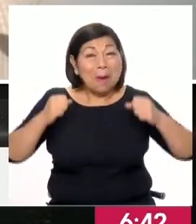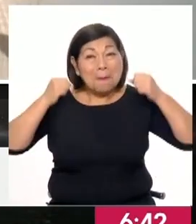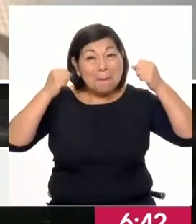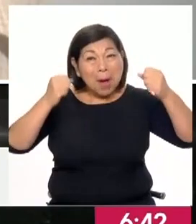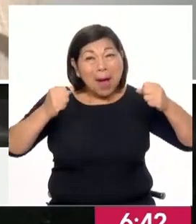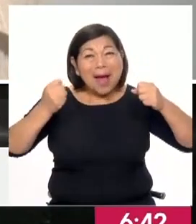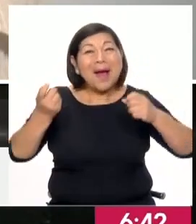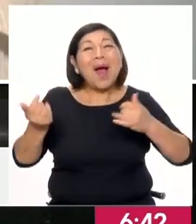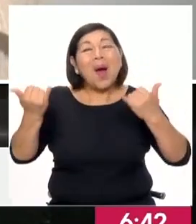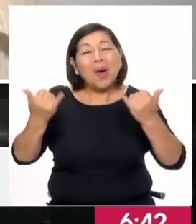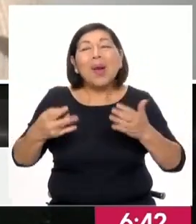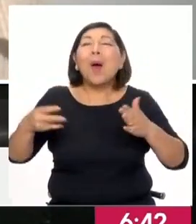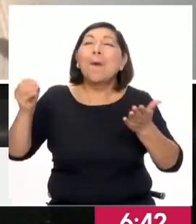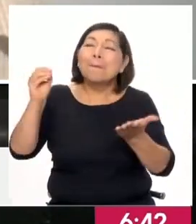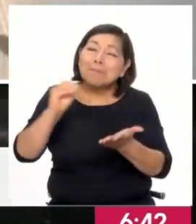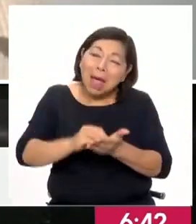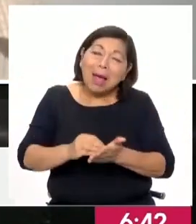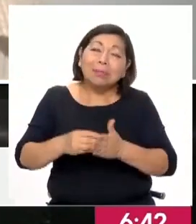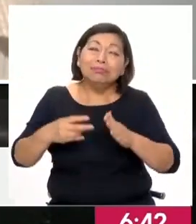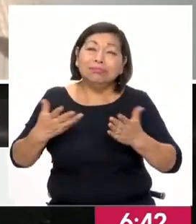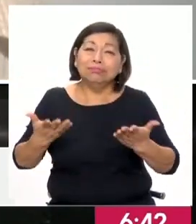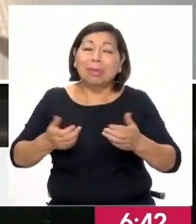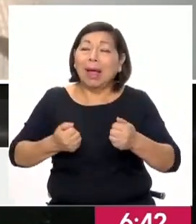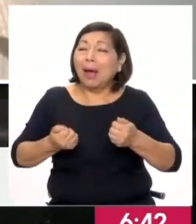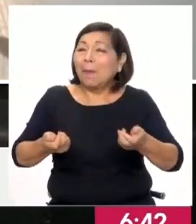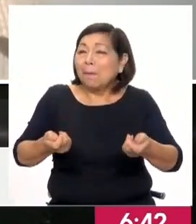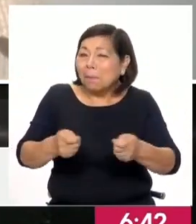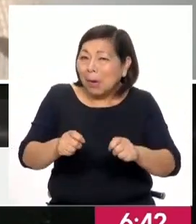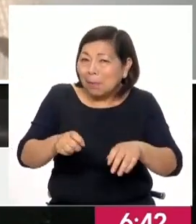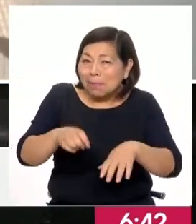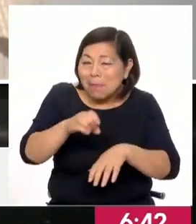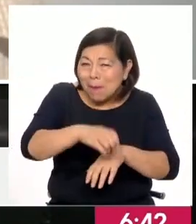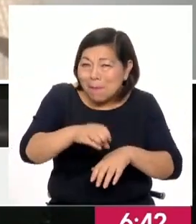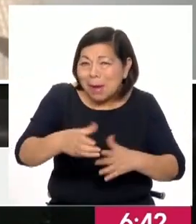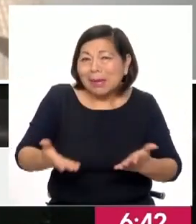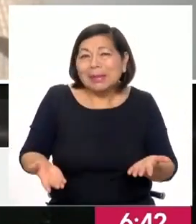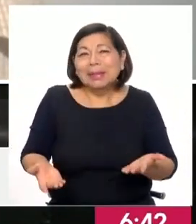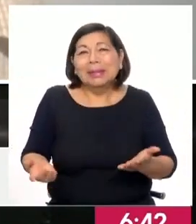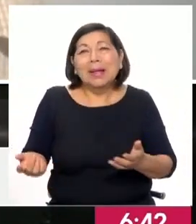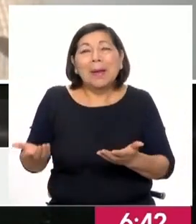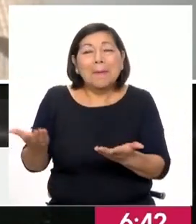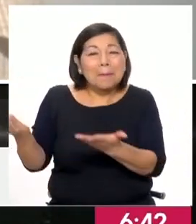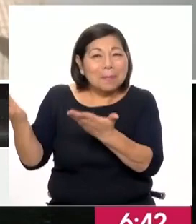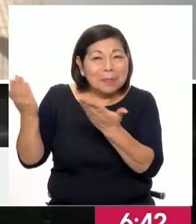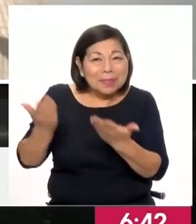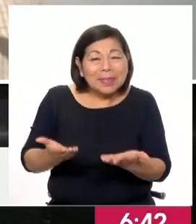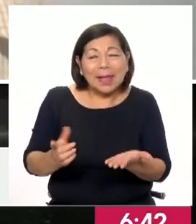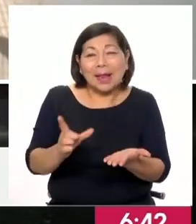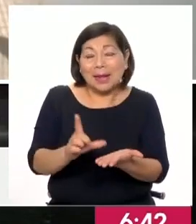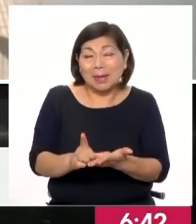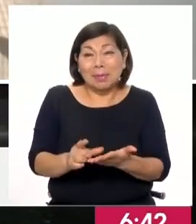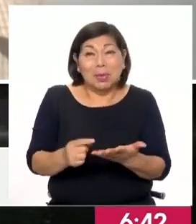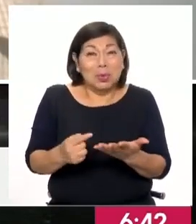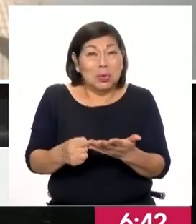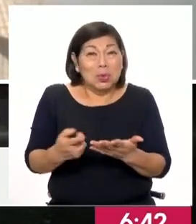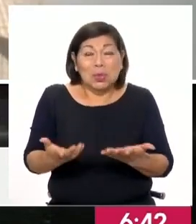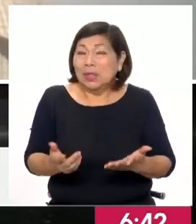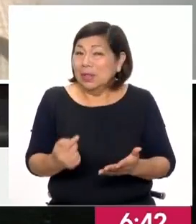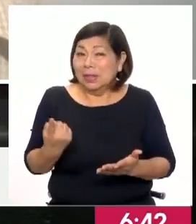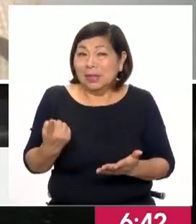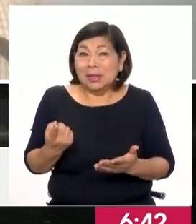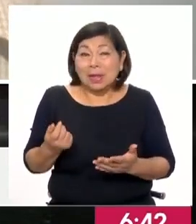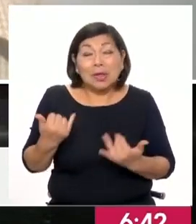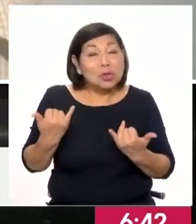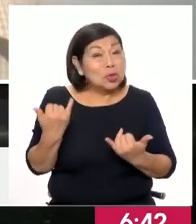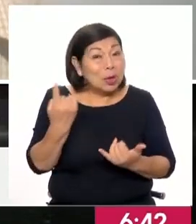sociales que han interrumpido vidas, vías, y que han evitado, pues, que llegue la mercadería a Lima. Ojo, estamos hablando acá solamente de inflación